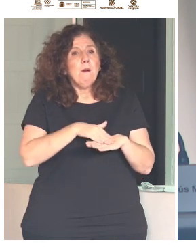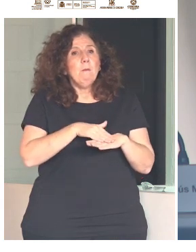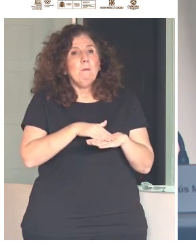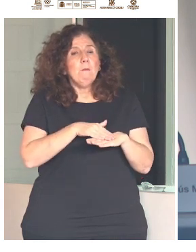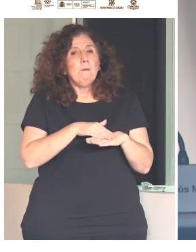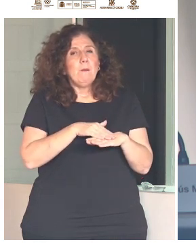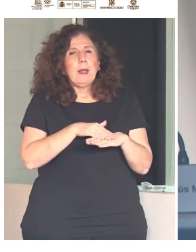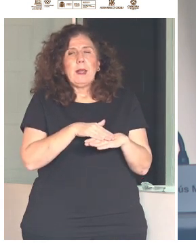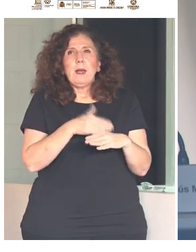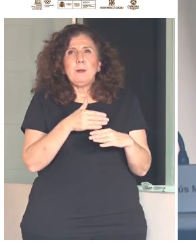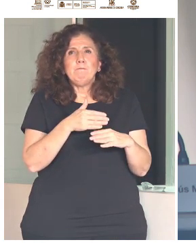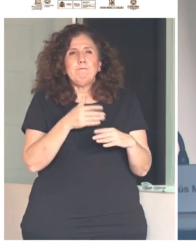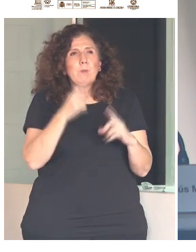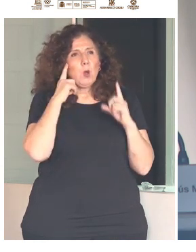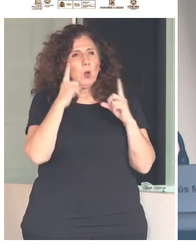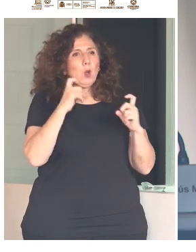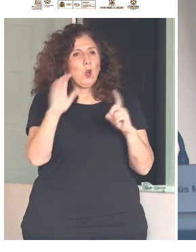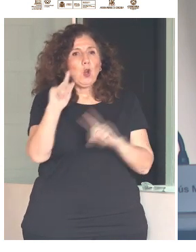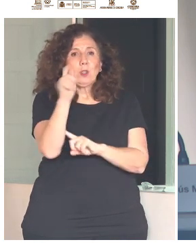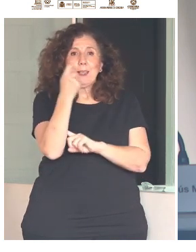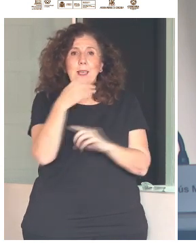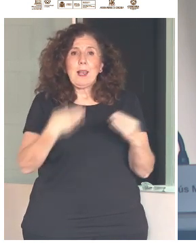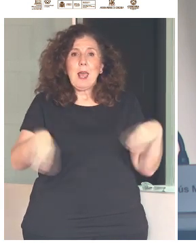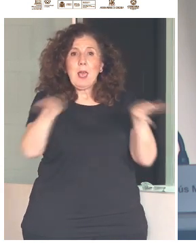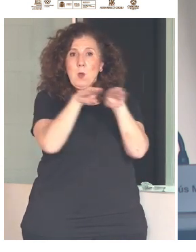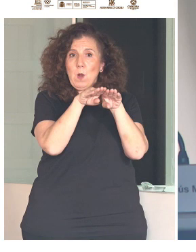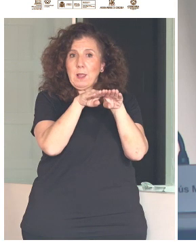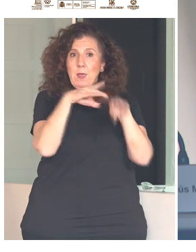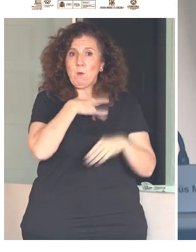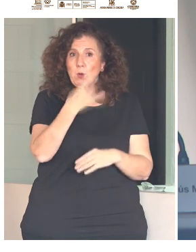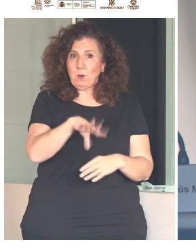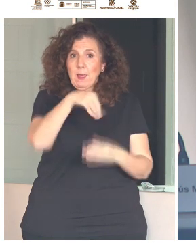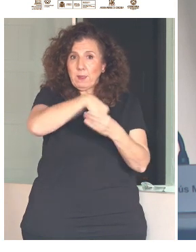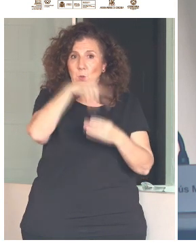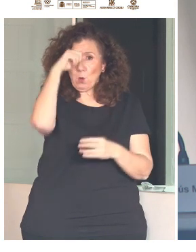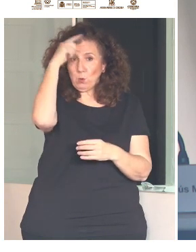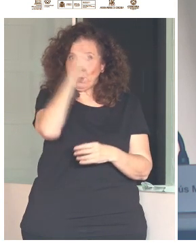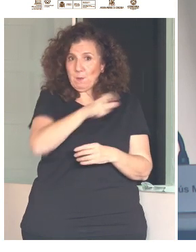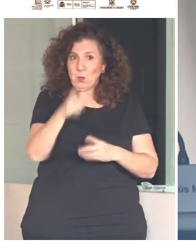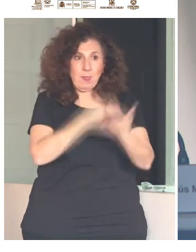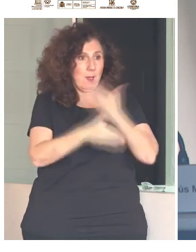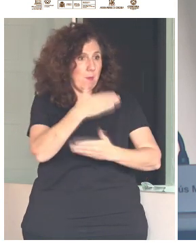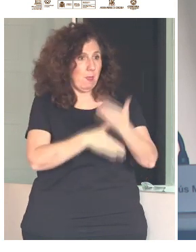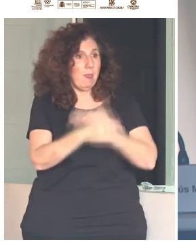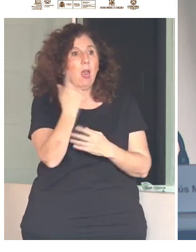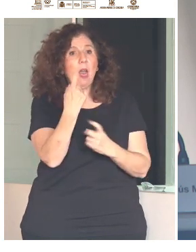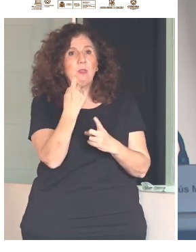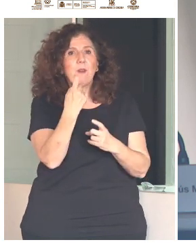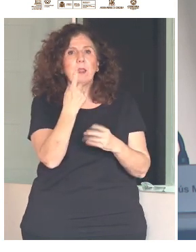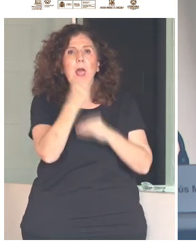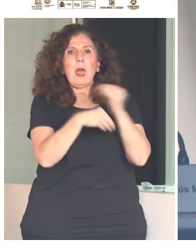de oportunidades y no discriminación de las personas con discapacidad en la cultura, hay que adoptar medidas